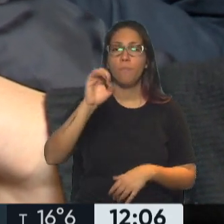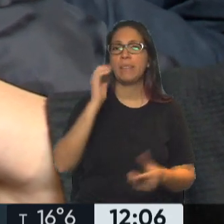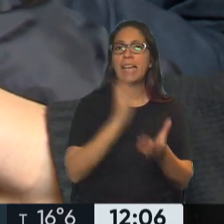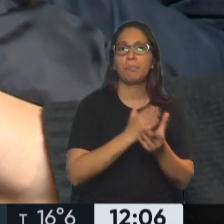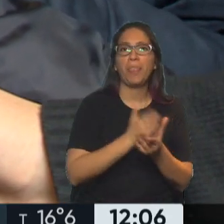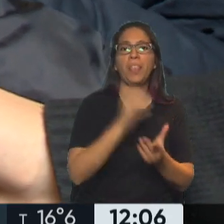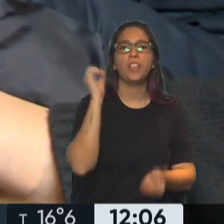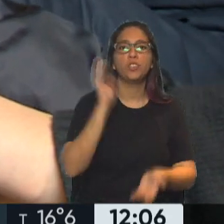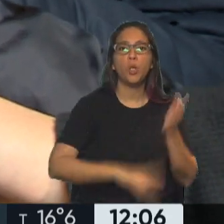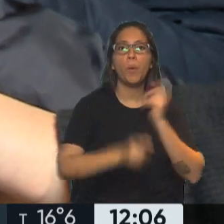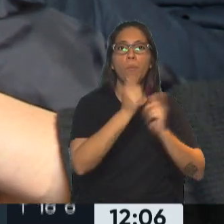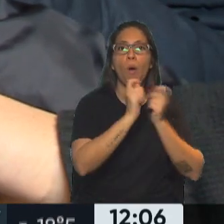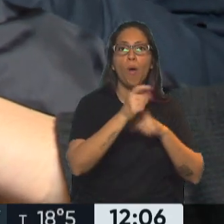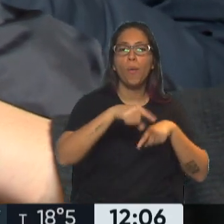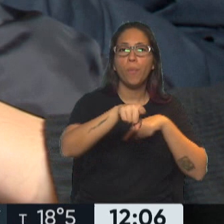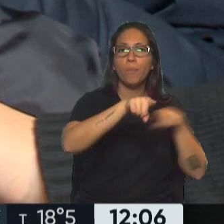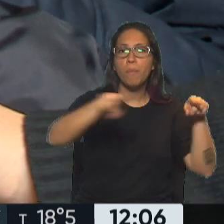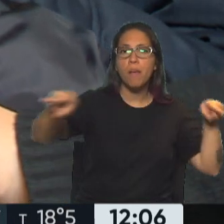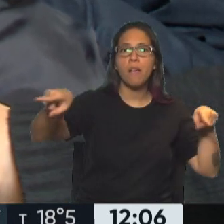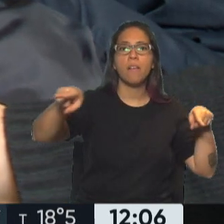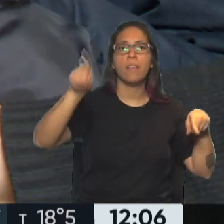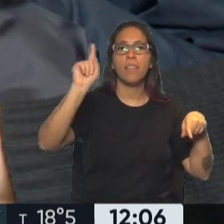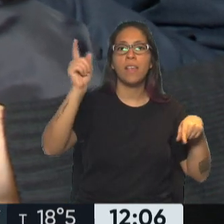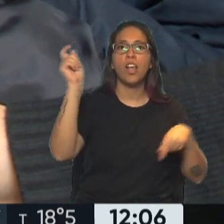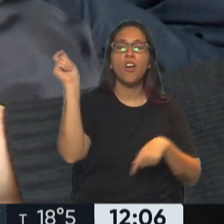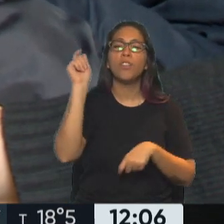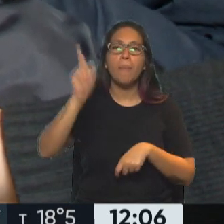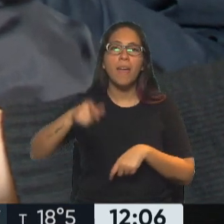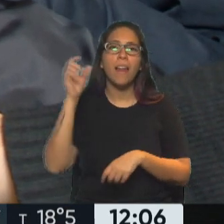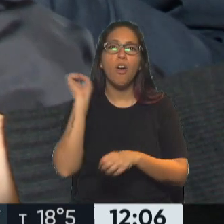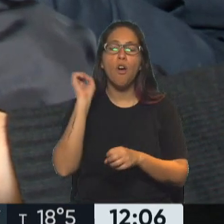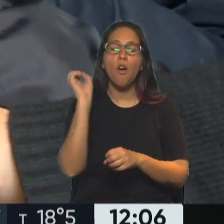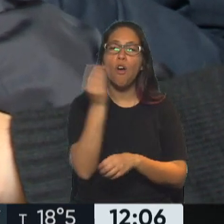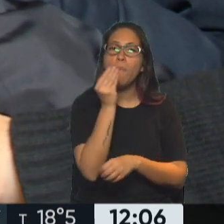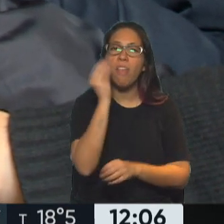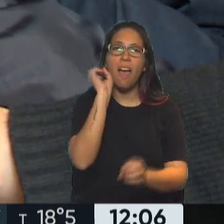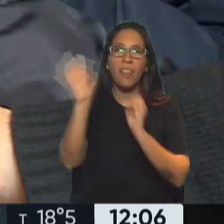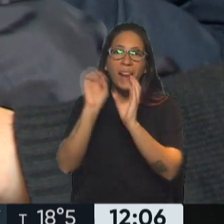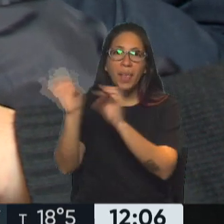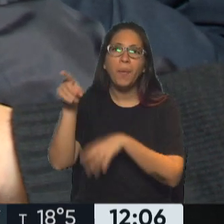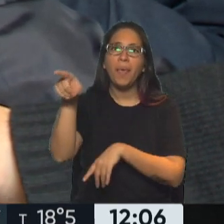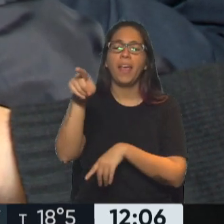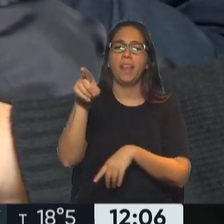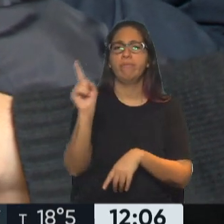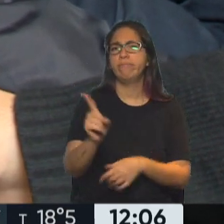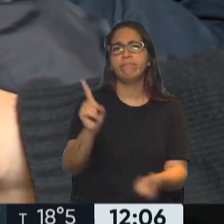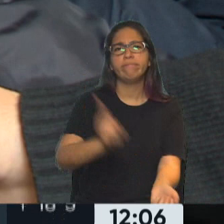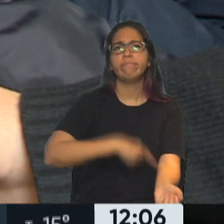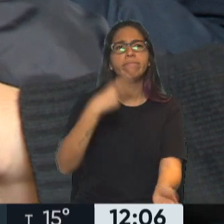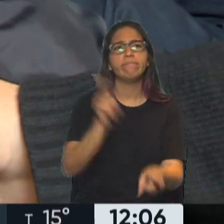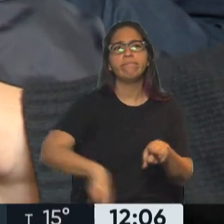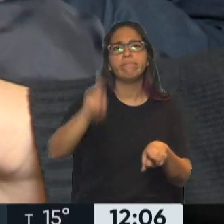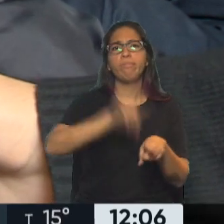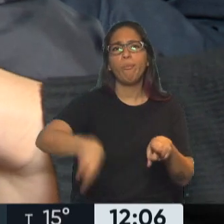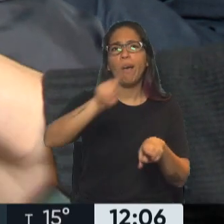los mobileros de Rappi, de los chicos de la comida. En fin, es una costumbre que cada vez